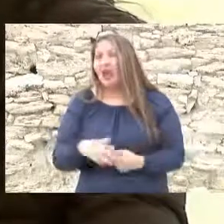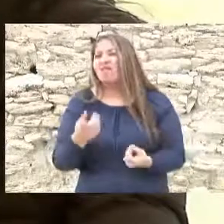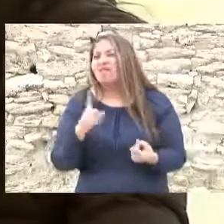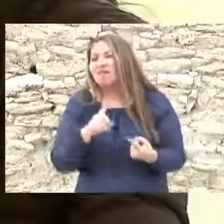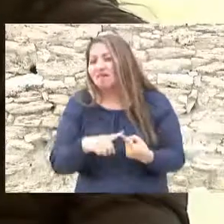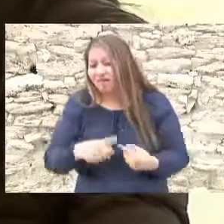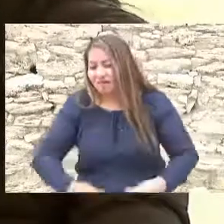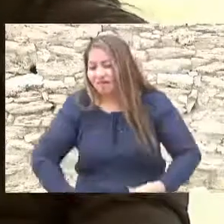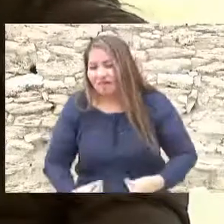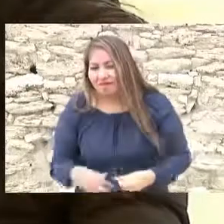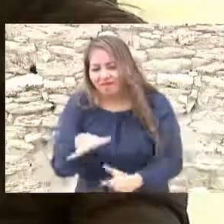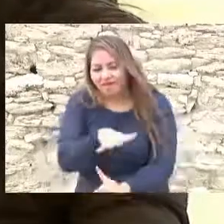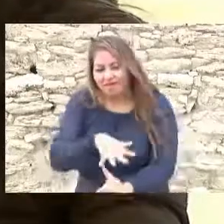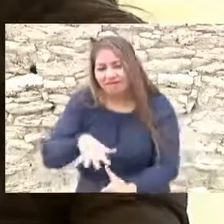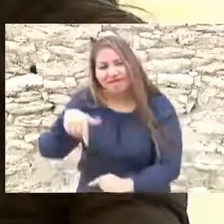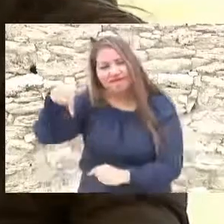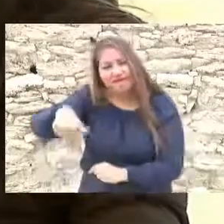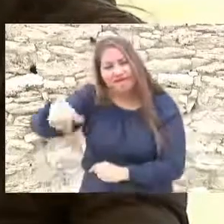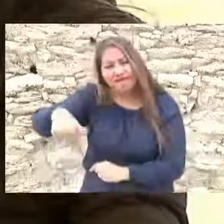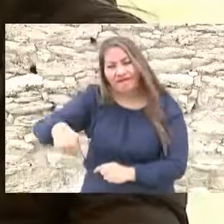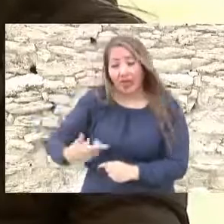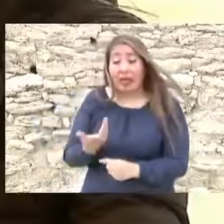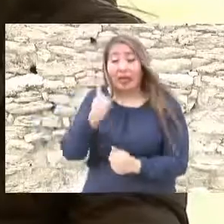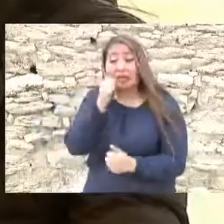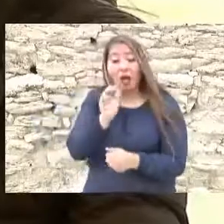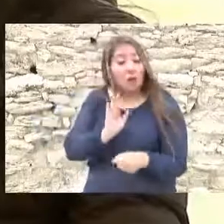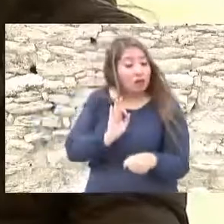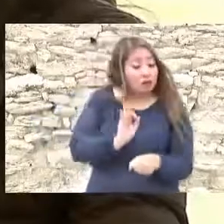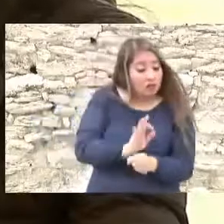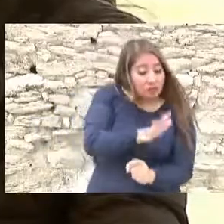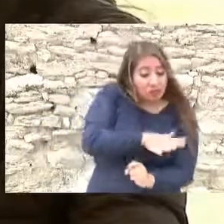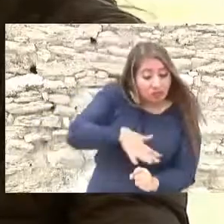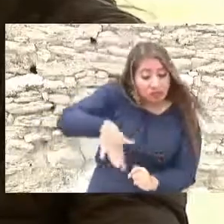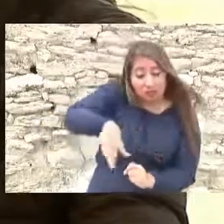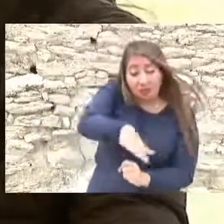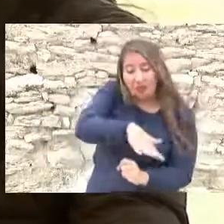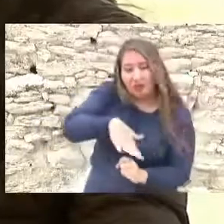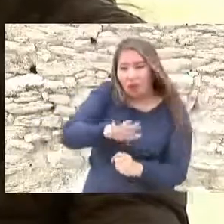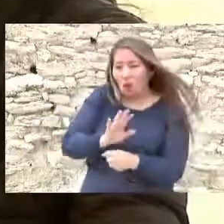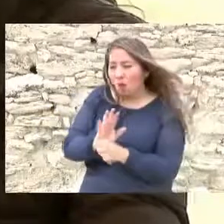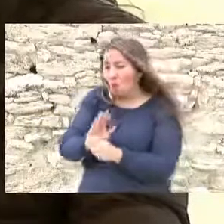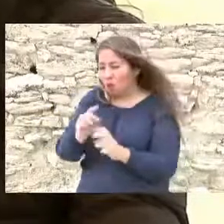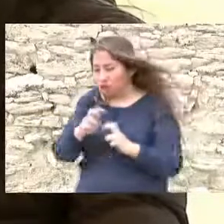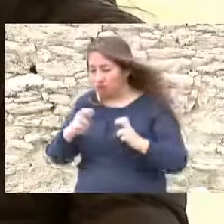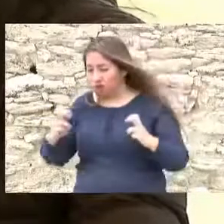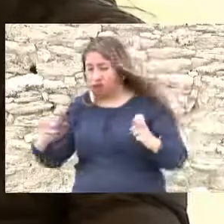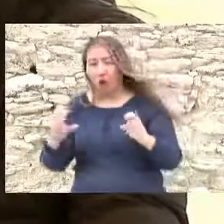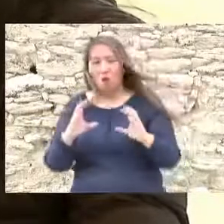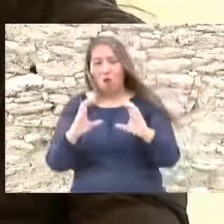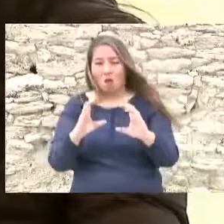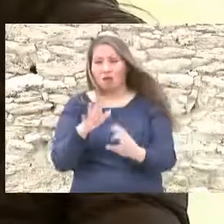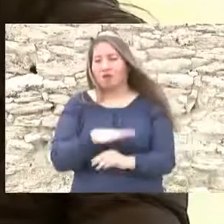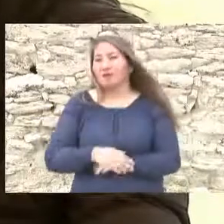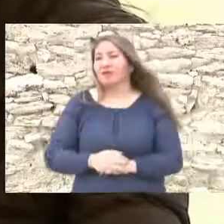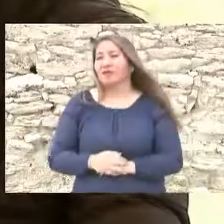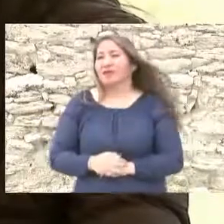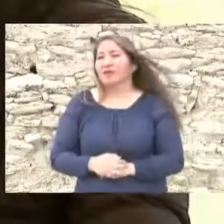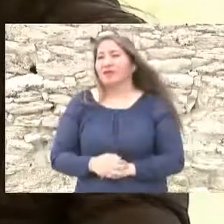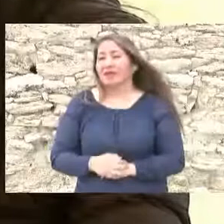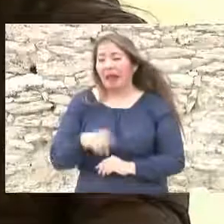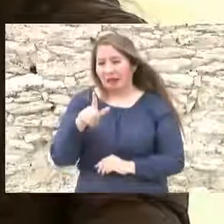quienes viven en esta región de quienes son guardianas y guardianes de estos espacios muy valuables para todo el país.